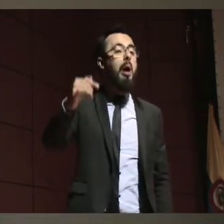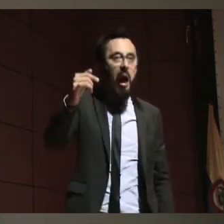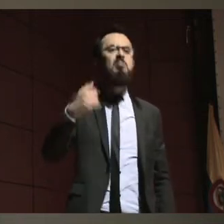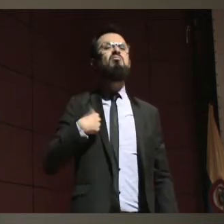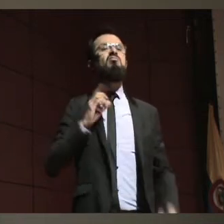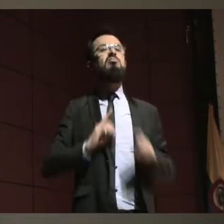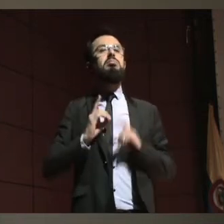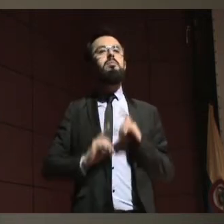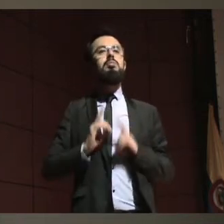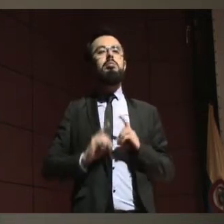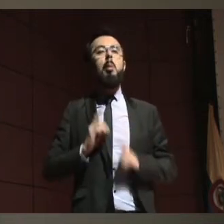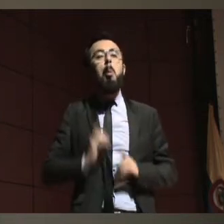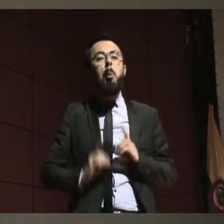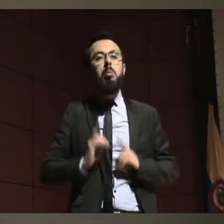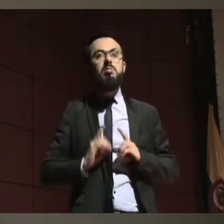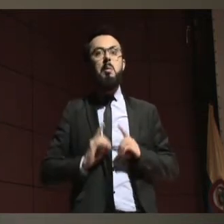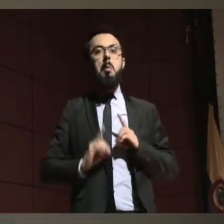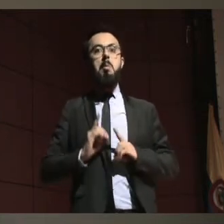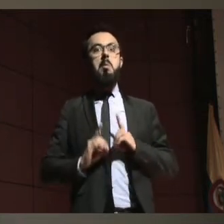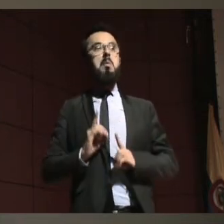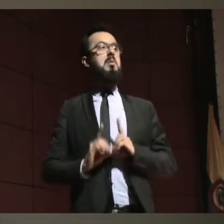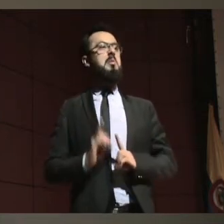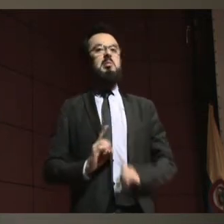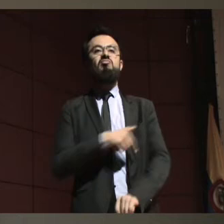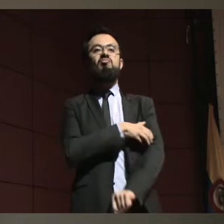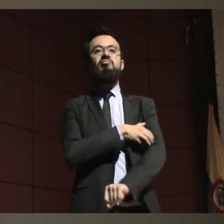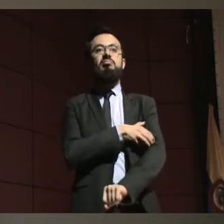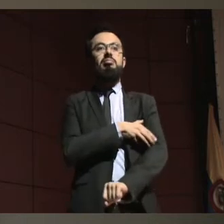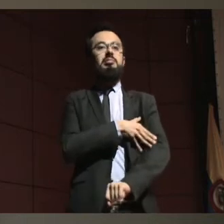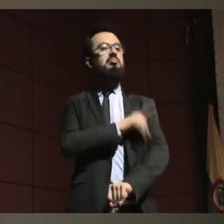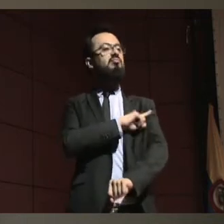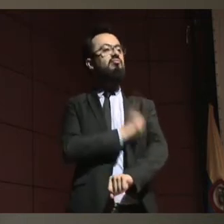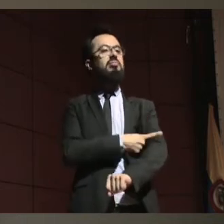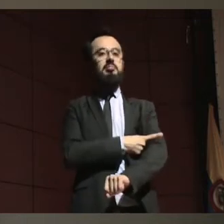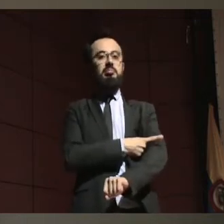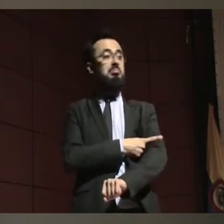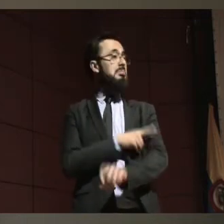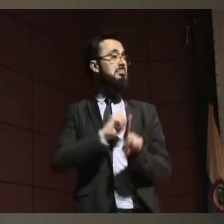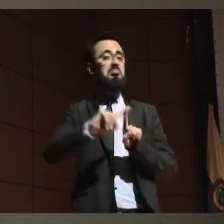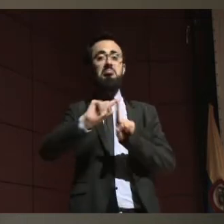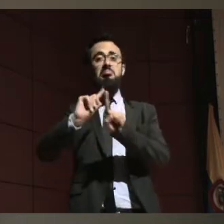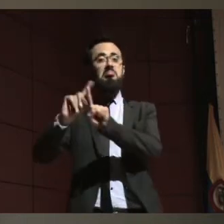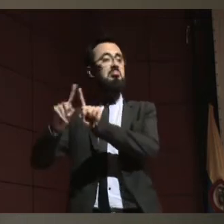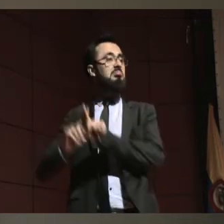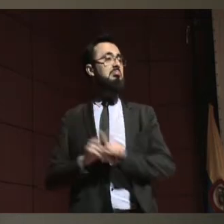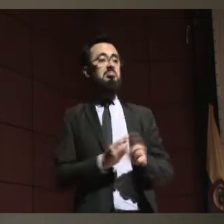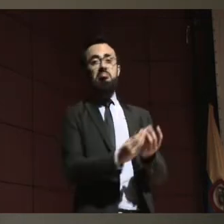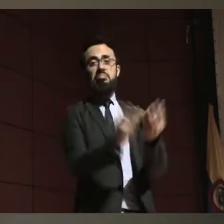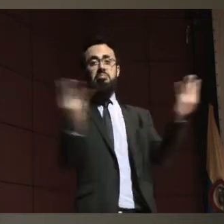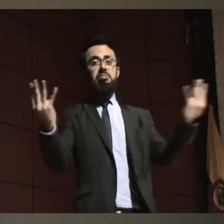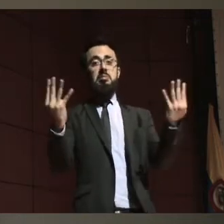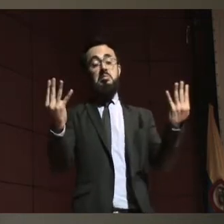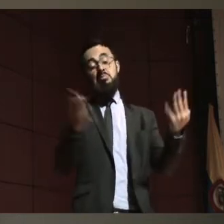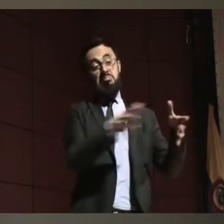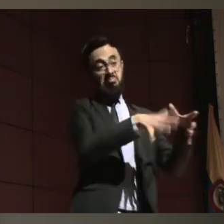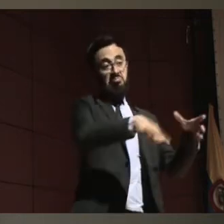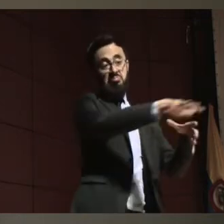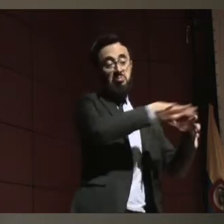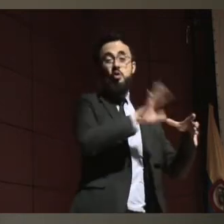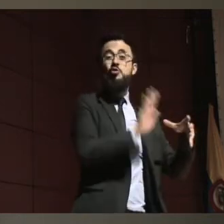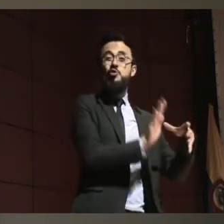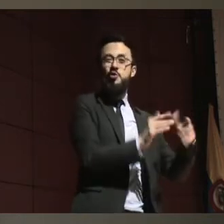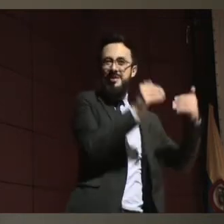generando unas habilidades que son diferentes seguramente a las habilidades que una persona que no tiene discapacidad hace.